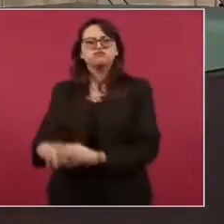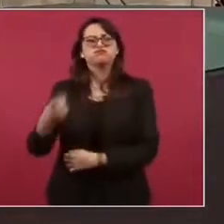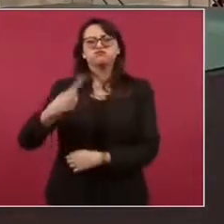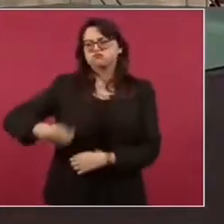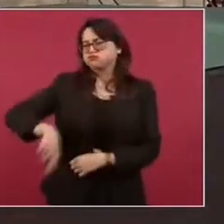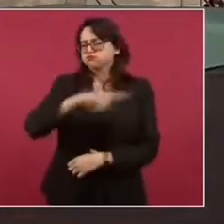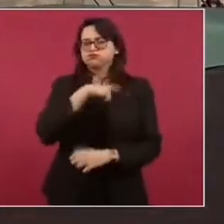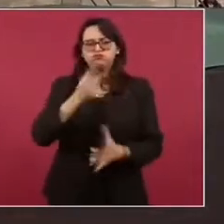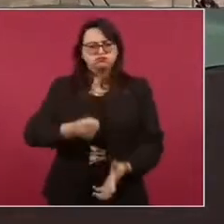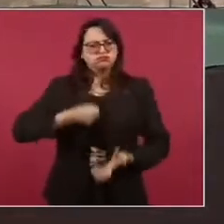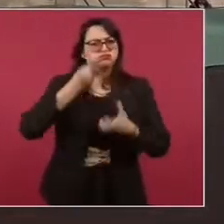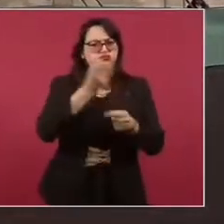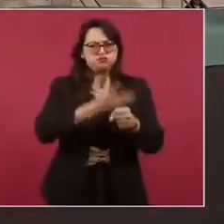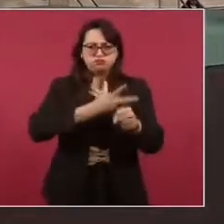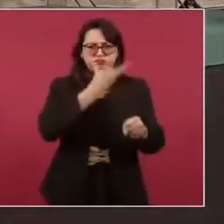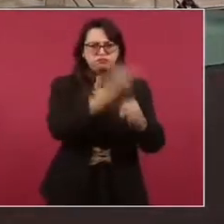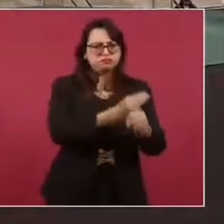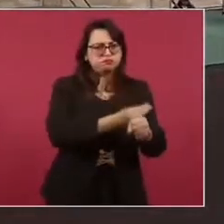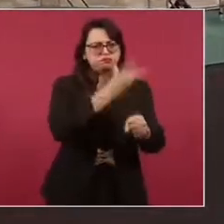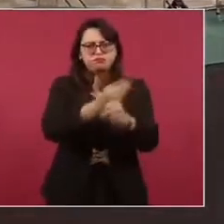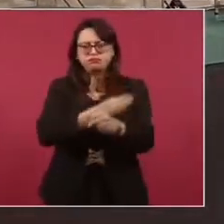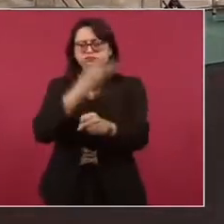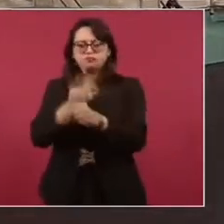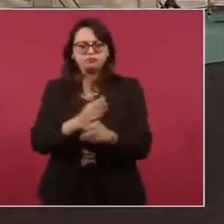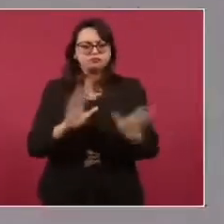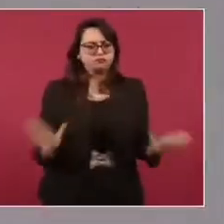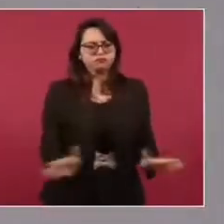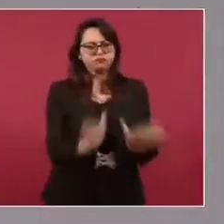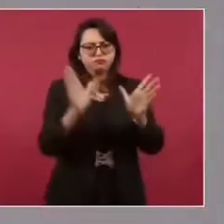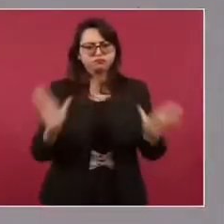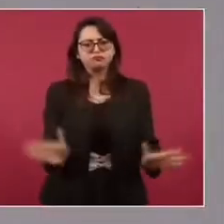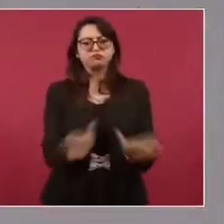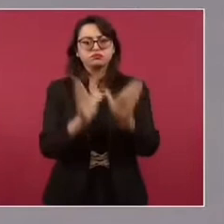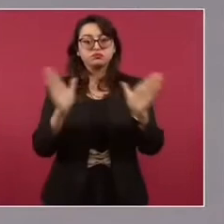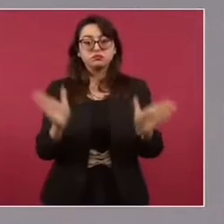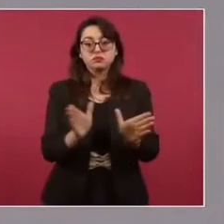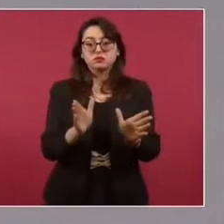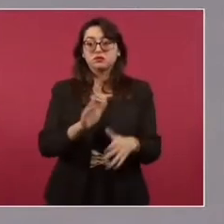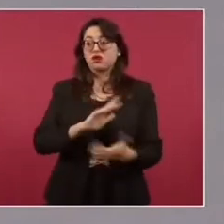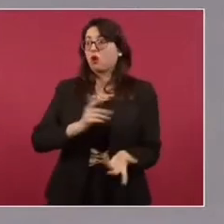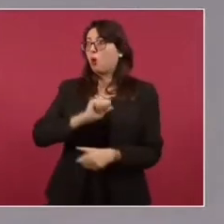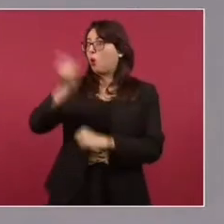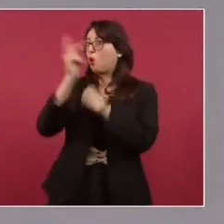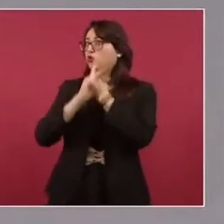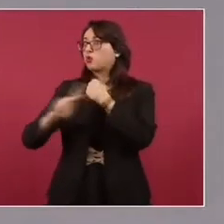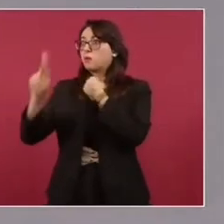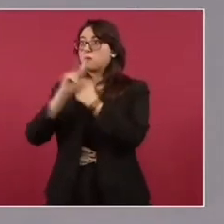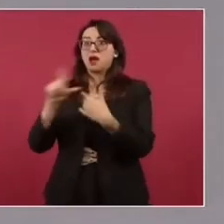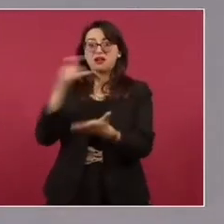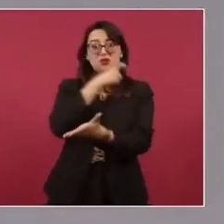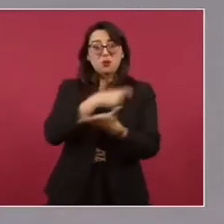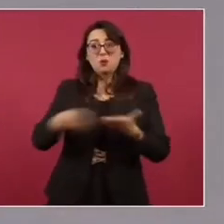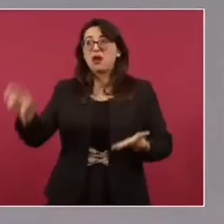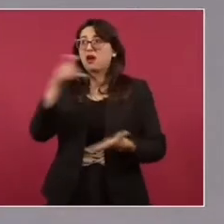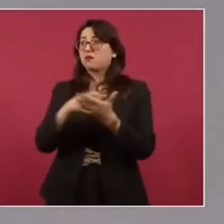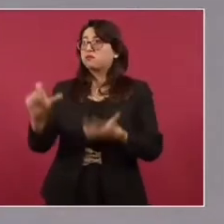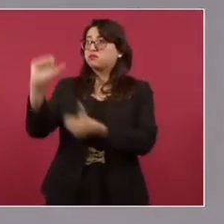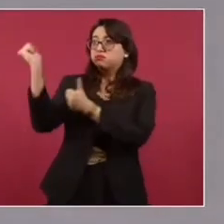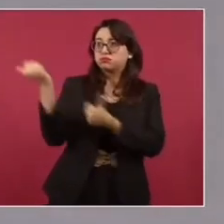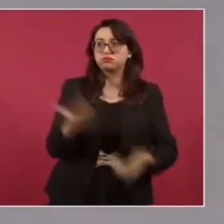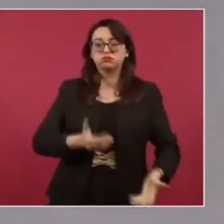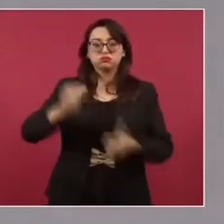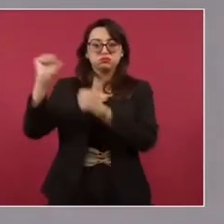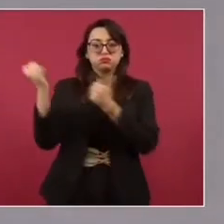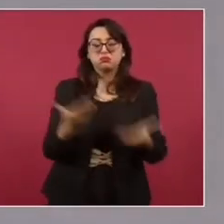poder revertir la importación que solo beneficia intereses de particulares y de grandes empresas